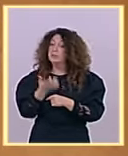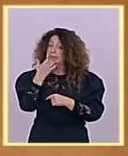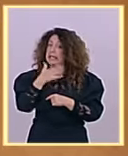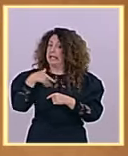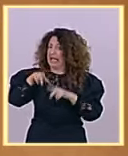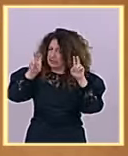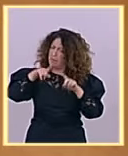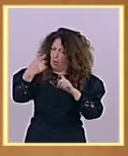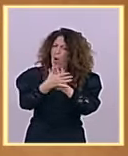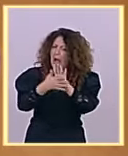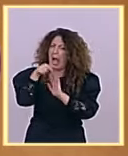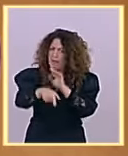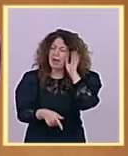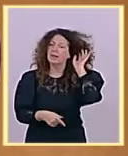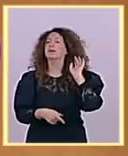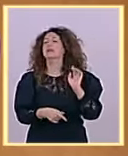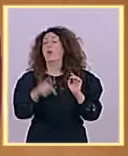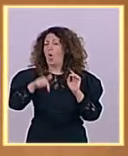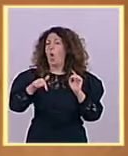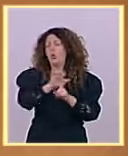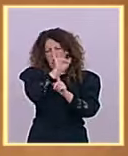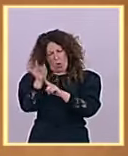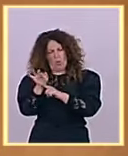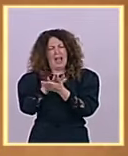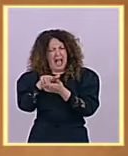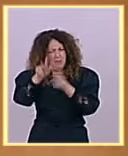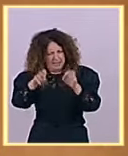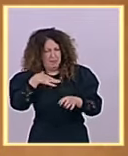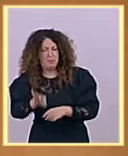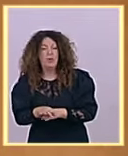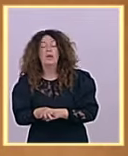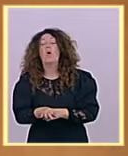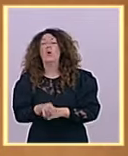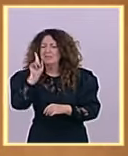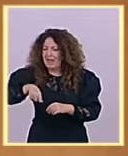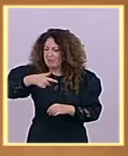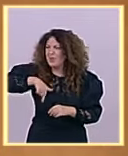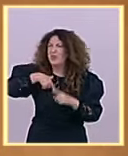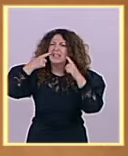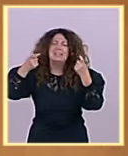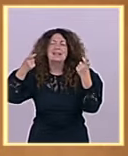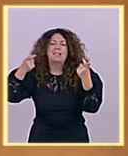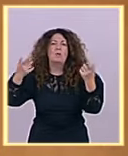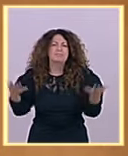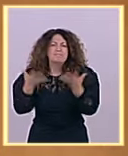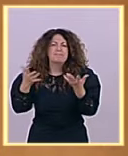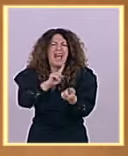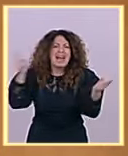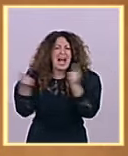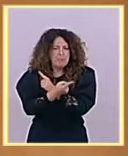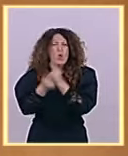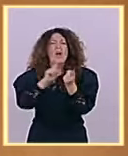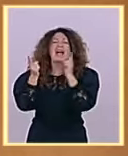o que seamos capaces de promover los grandes cambios que tiene que sufrir el modelo económico de nuestro país para permitir que